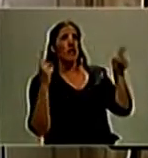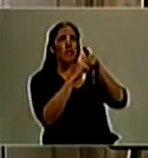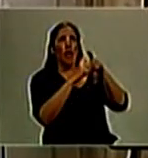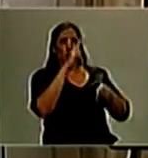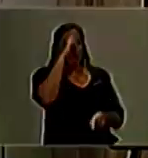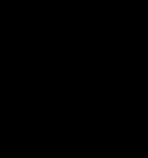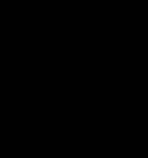institucionales.